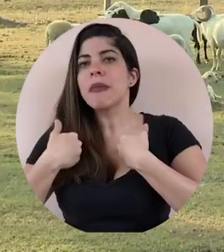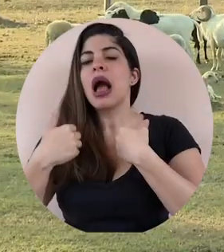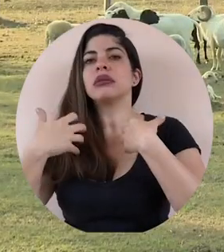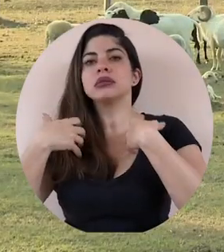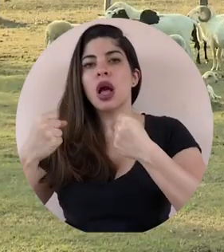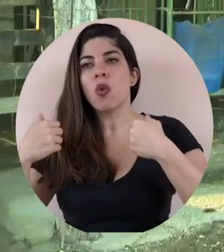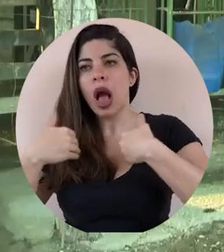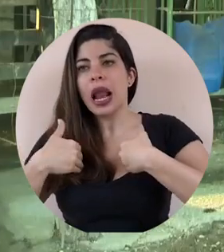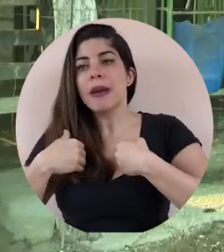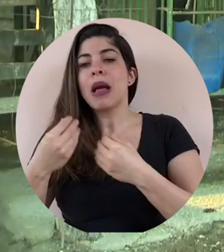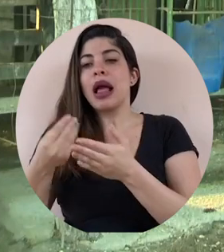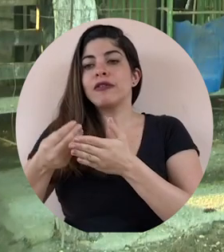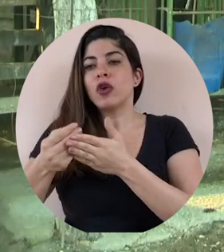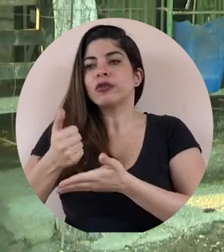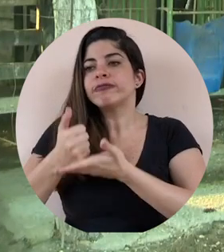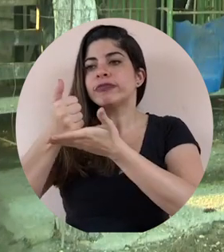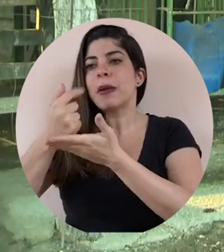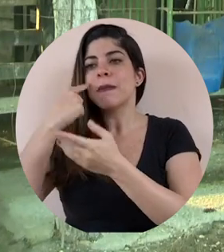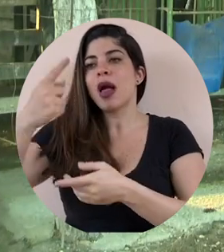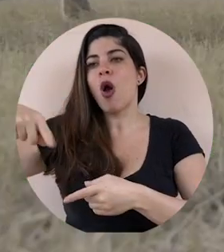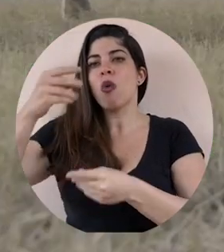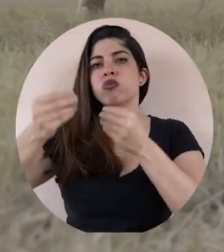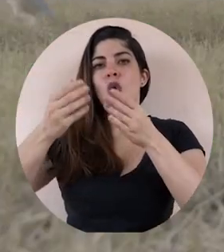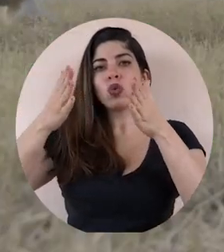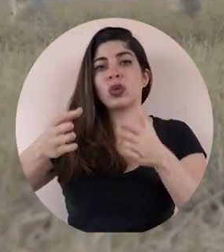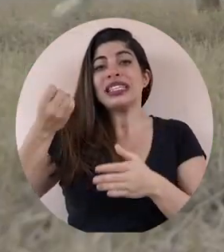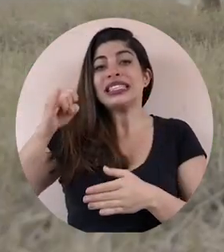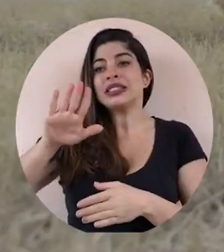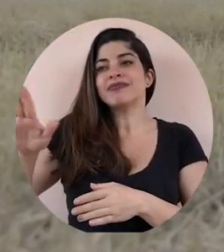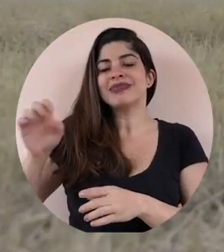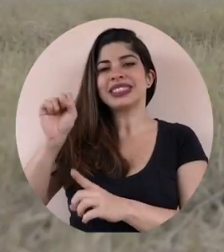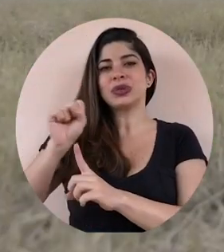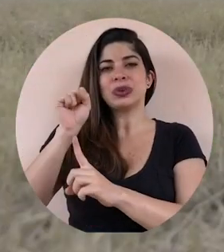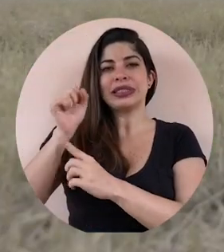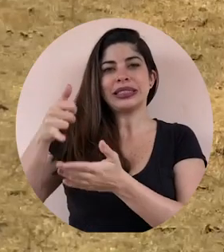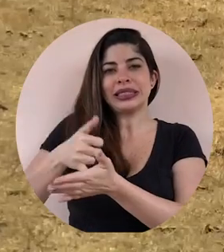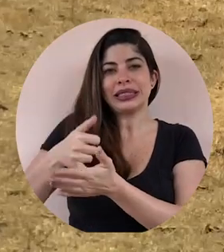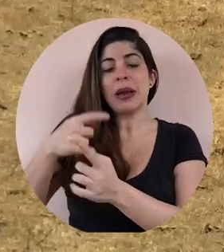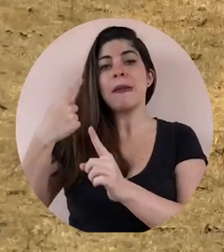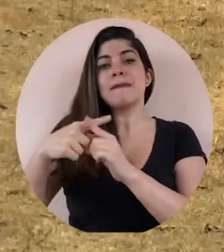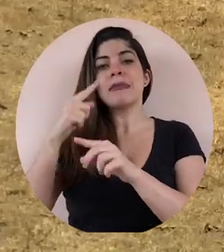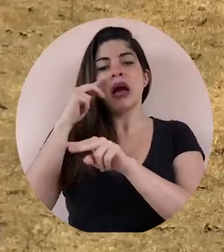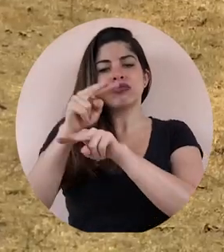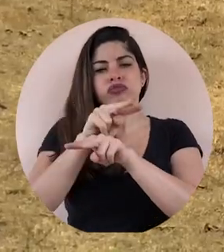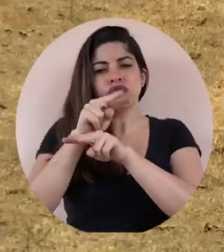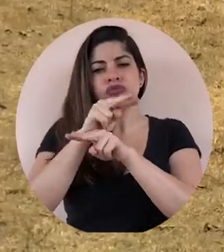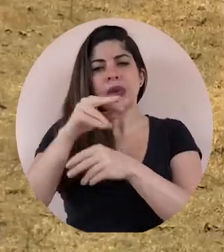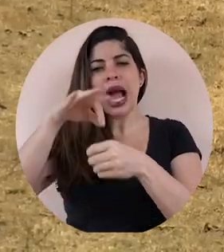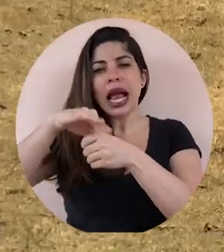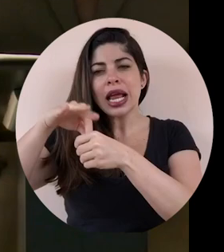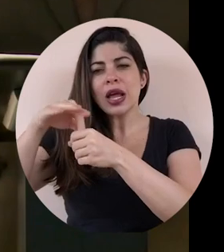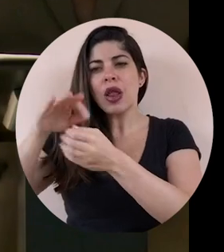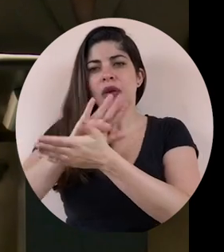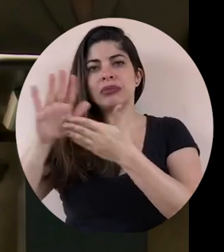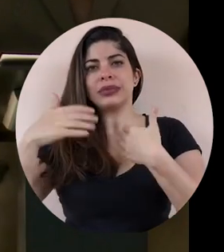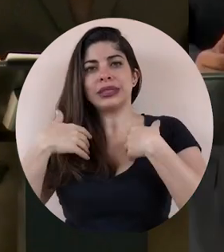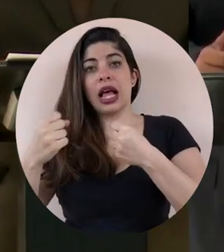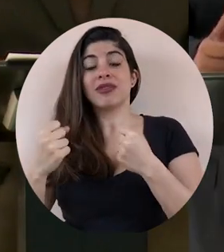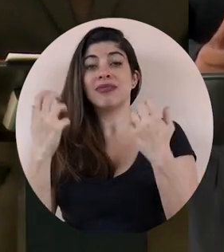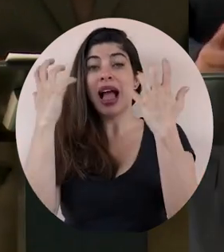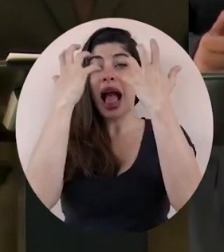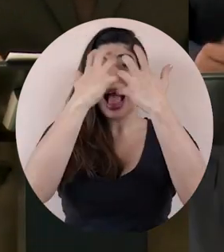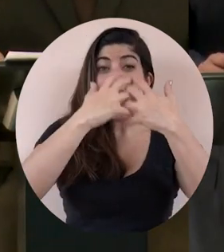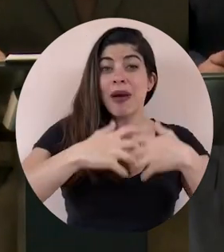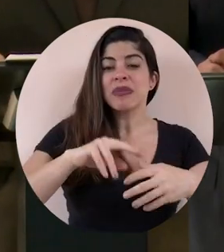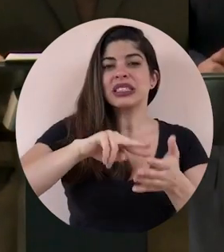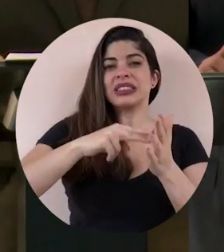salud animal, asistencia económica para familias de productores en condición vulnerable y vigilancia agrícola fitosanitaria. Adaptarse